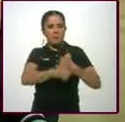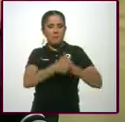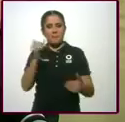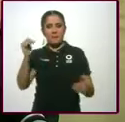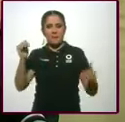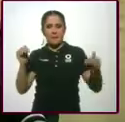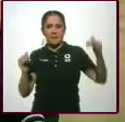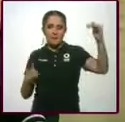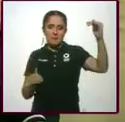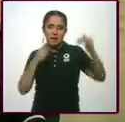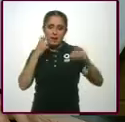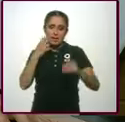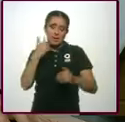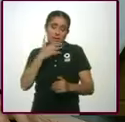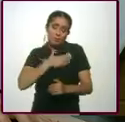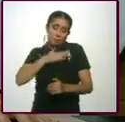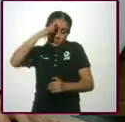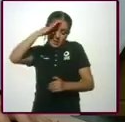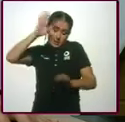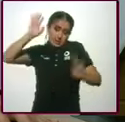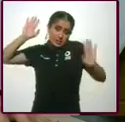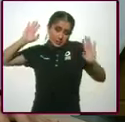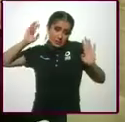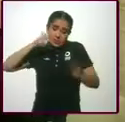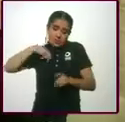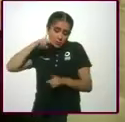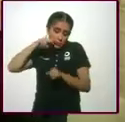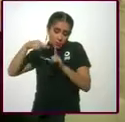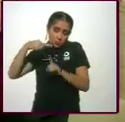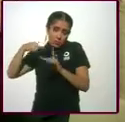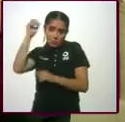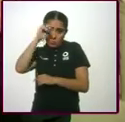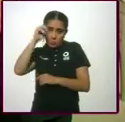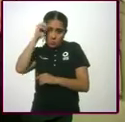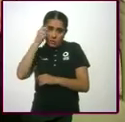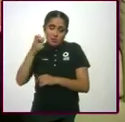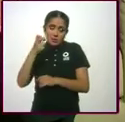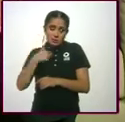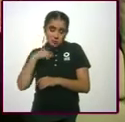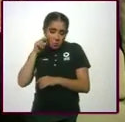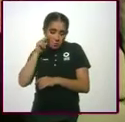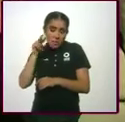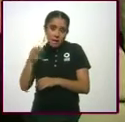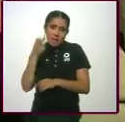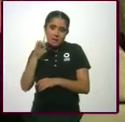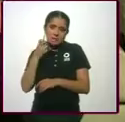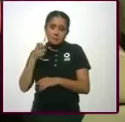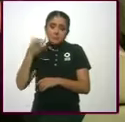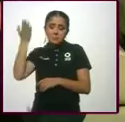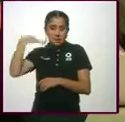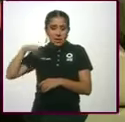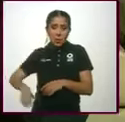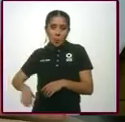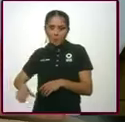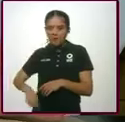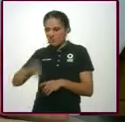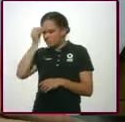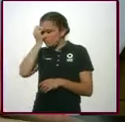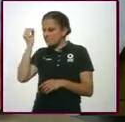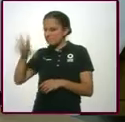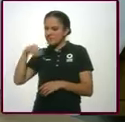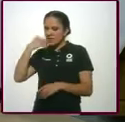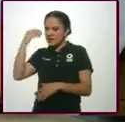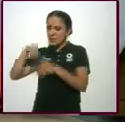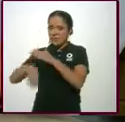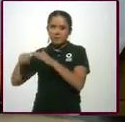personal, no es la oficial. Pero yo así lo veo. Oye, ya había escuchado eso. Ya lo veo. Ya había escuchado eso. Y yo cuando digo, bueno, pues a ver, ¿cómo? Oye,